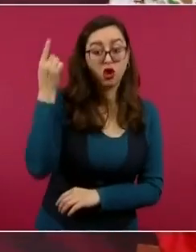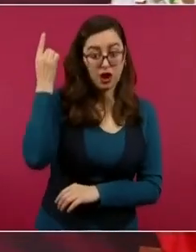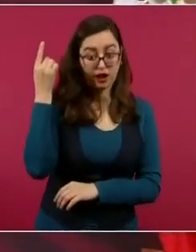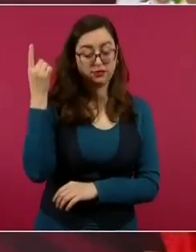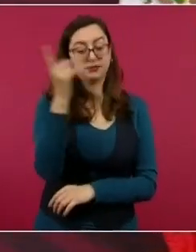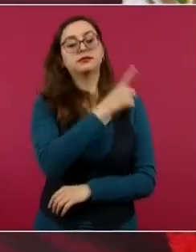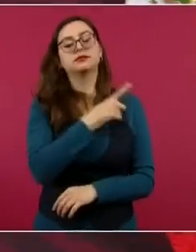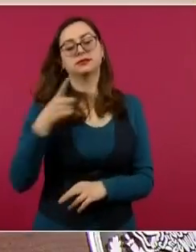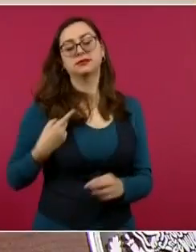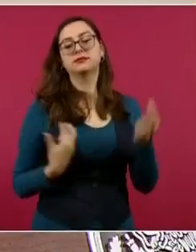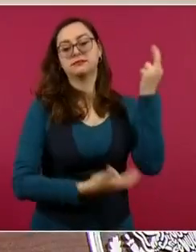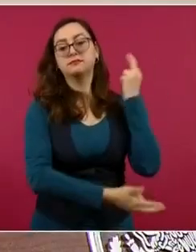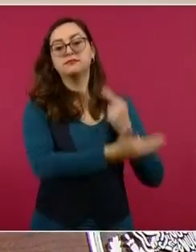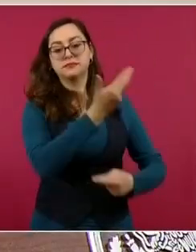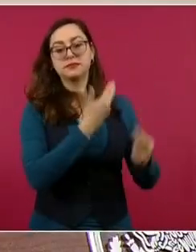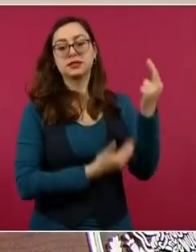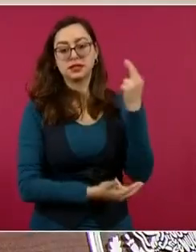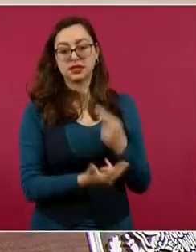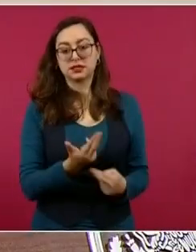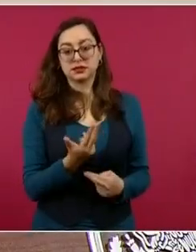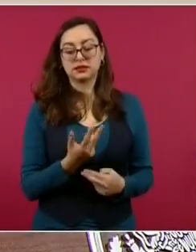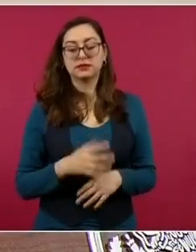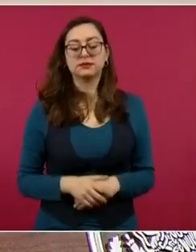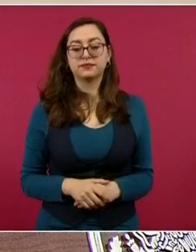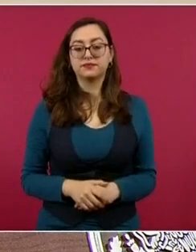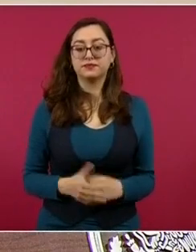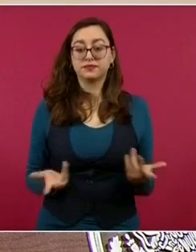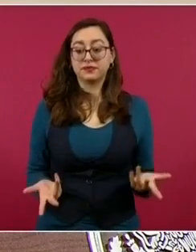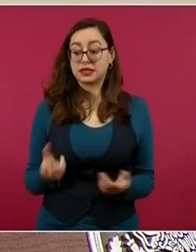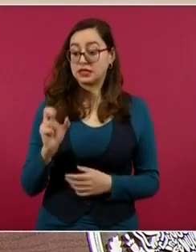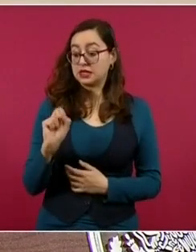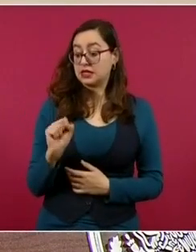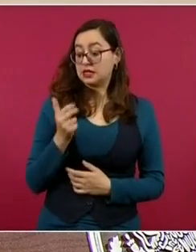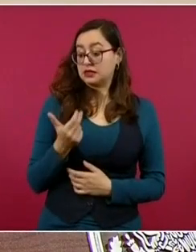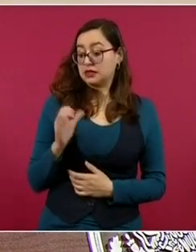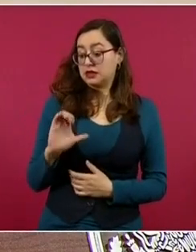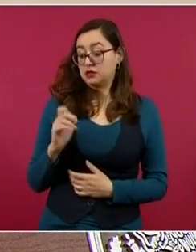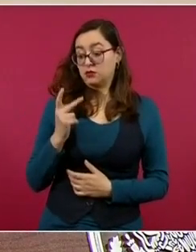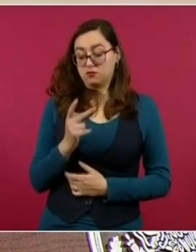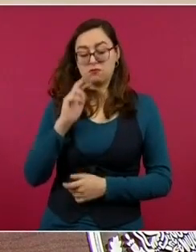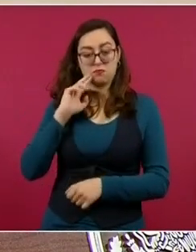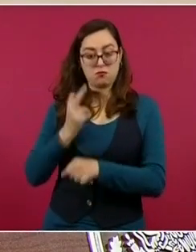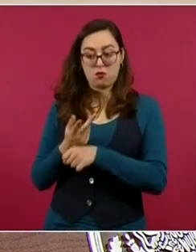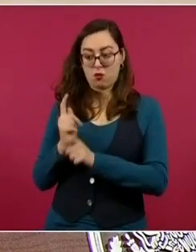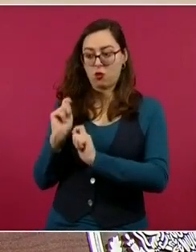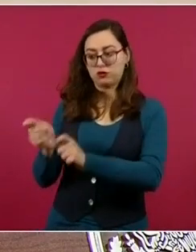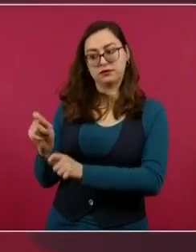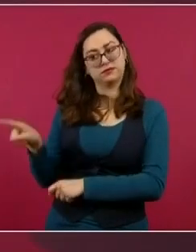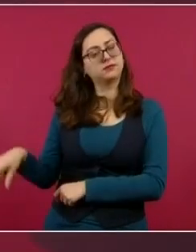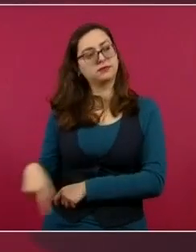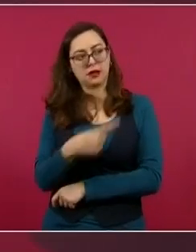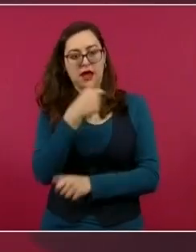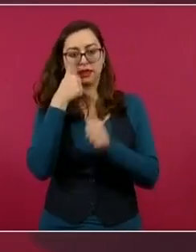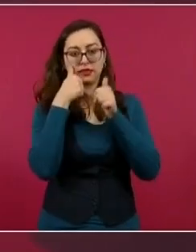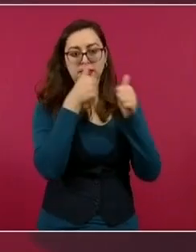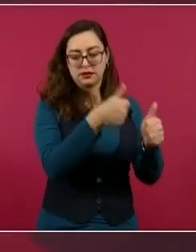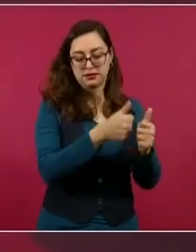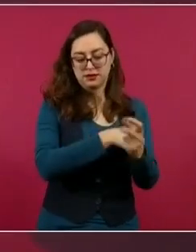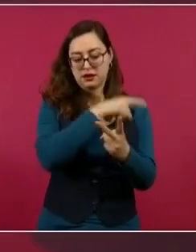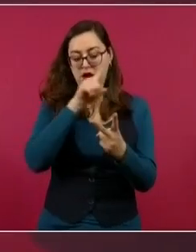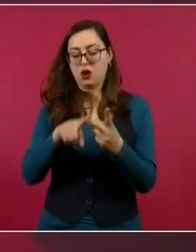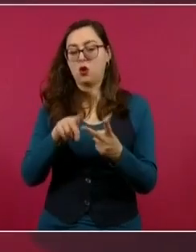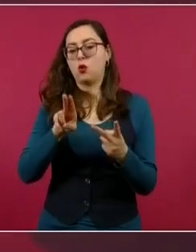Eso es lo que está atendiendo Hacienda y la Unidad de Inteligencia